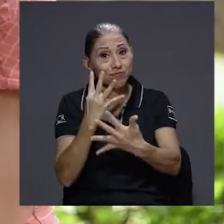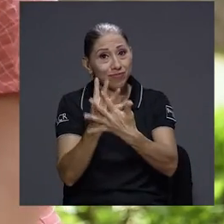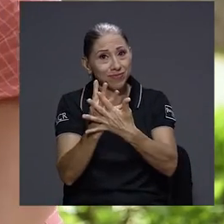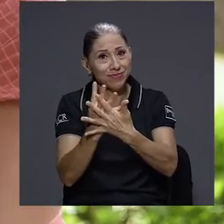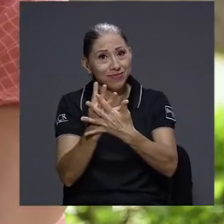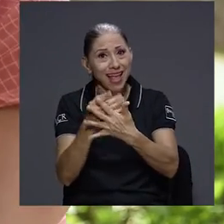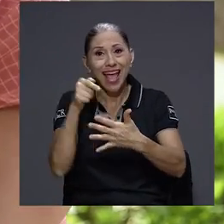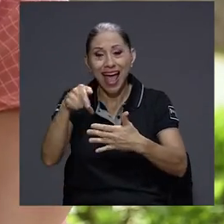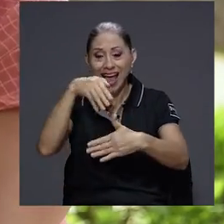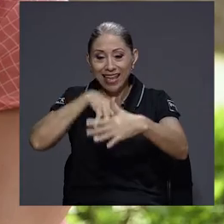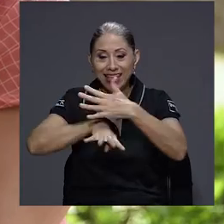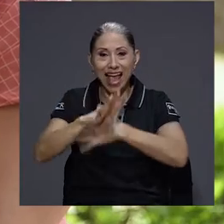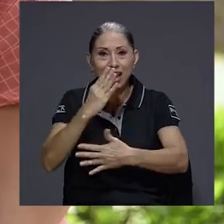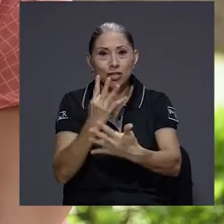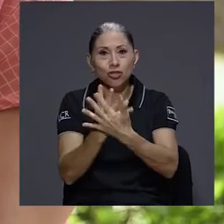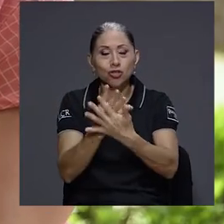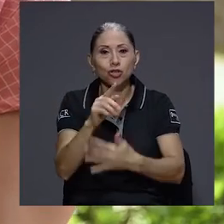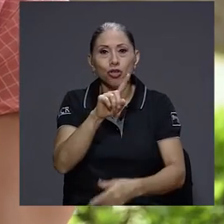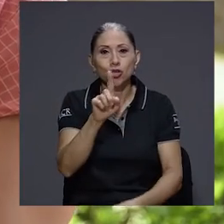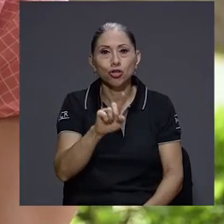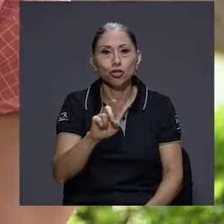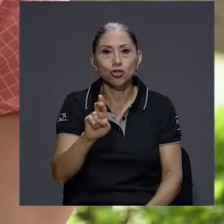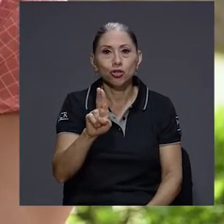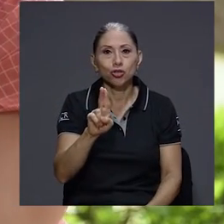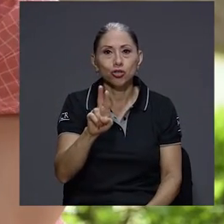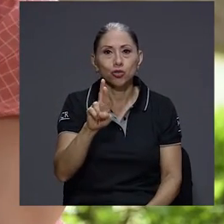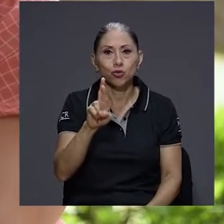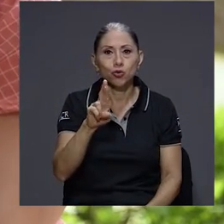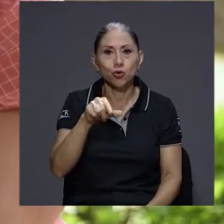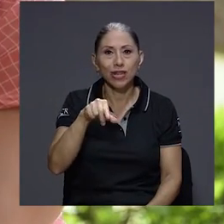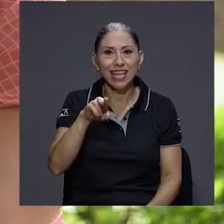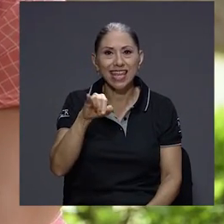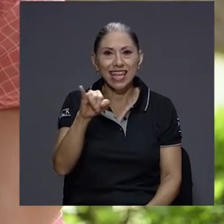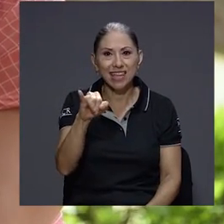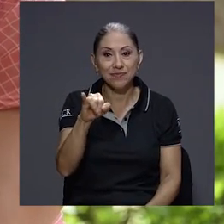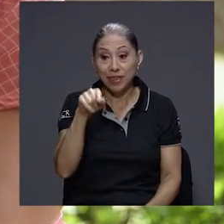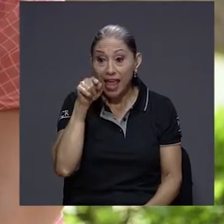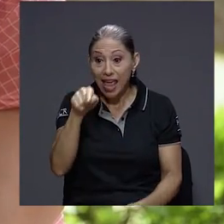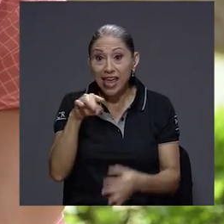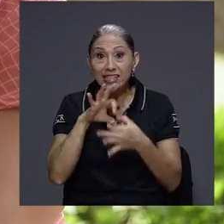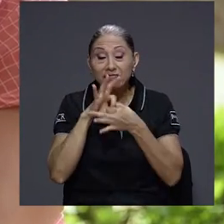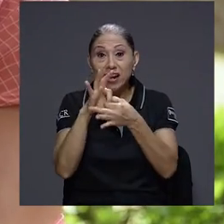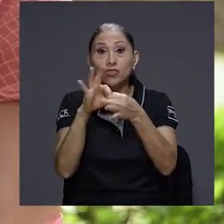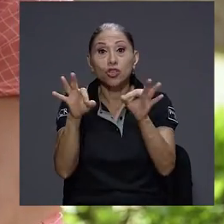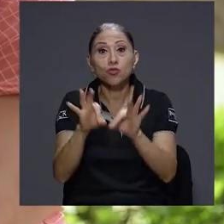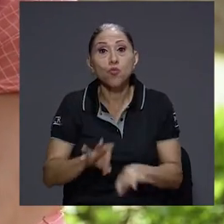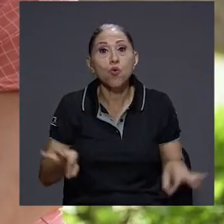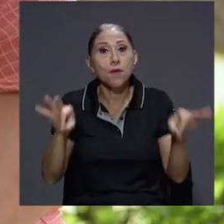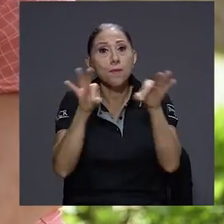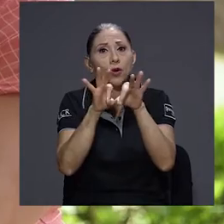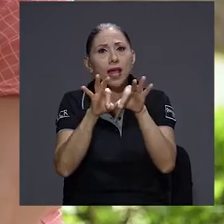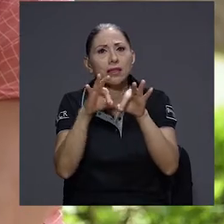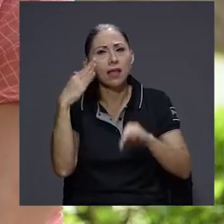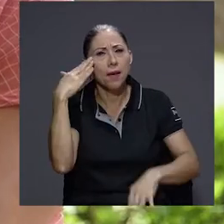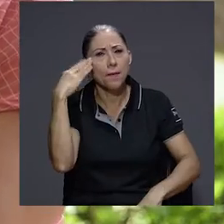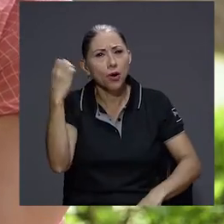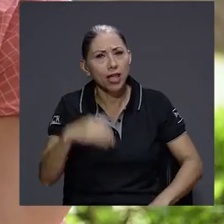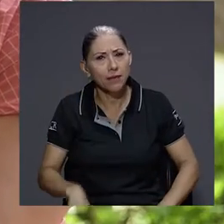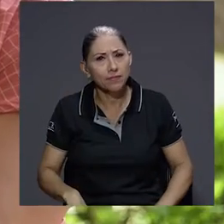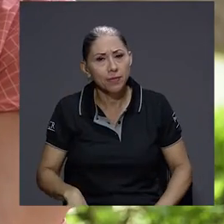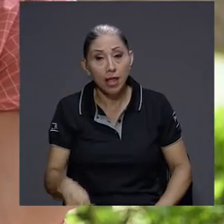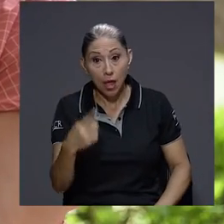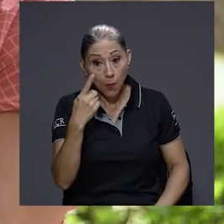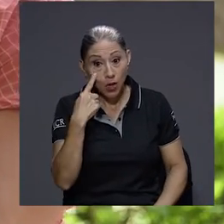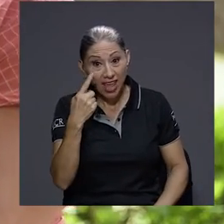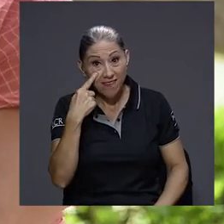caso al surquí. Entonces, esa relación es muy importante. ¿Por qué? Porque vemos la necesidad que se